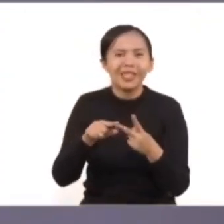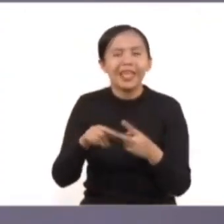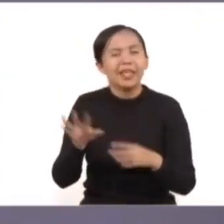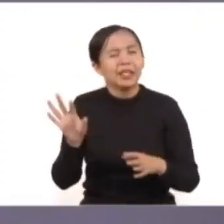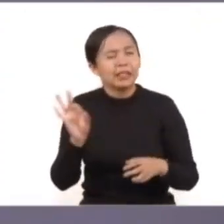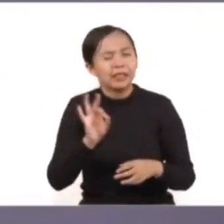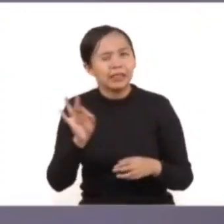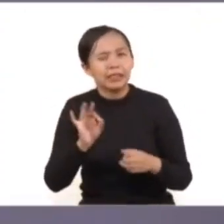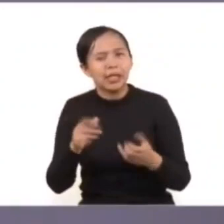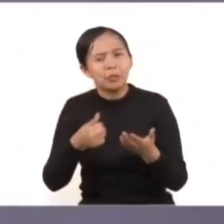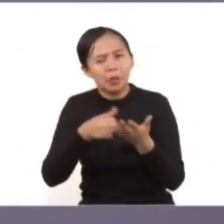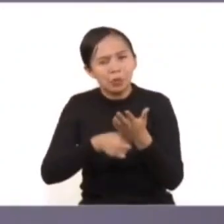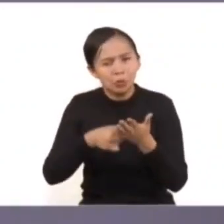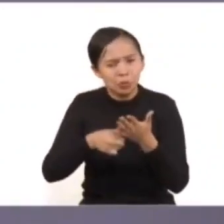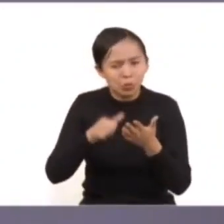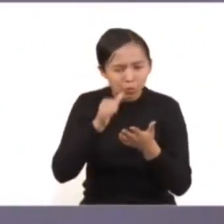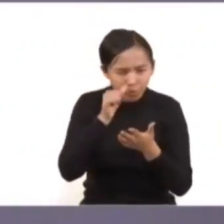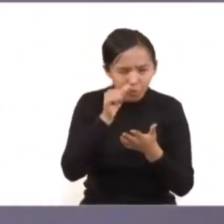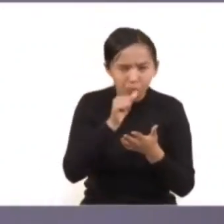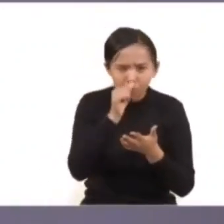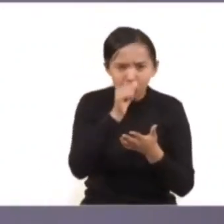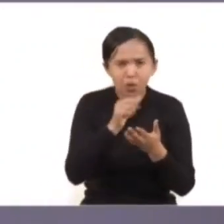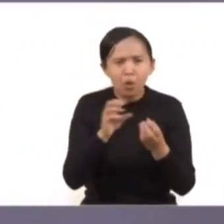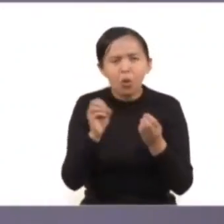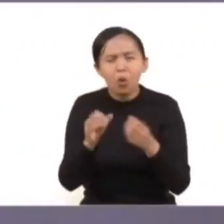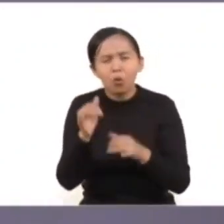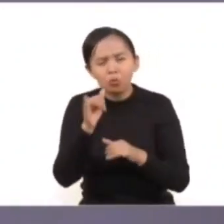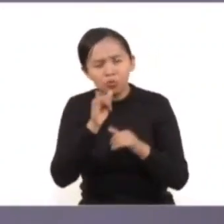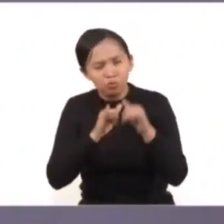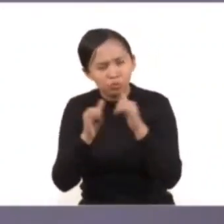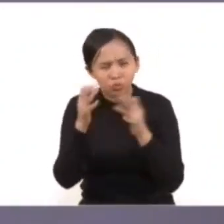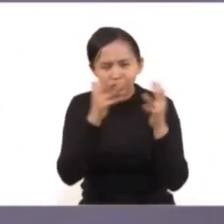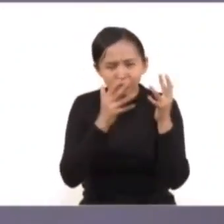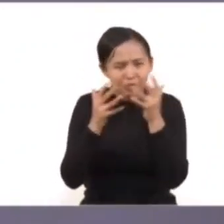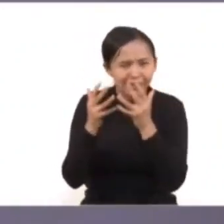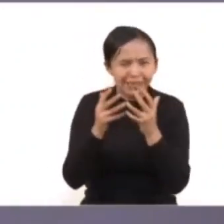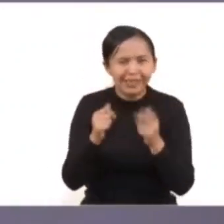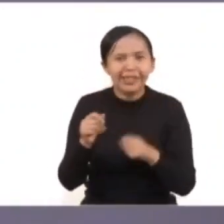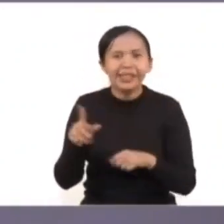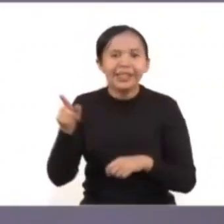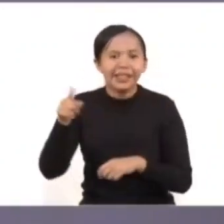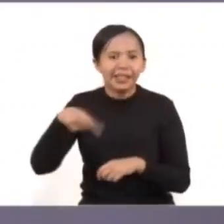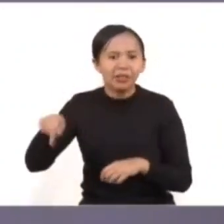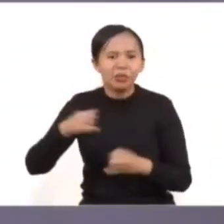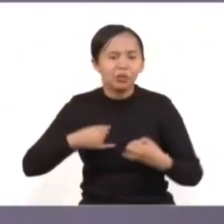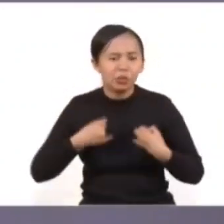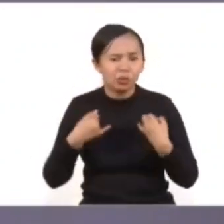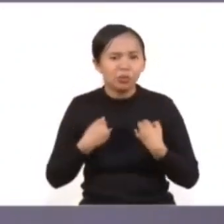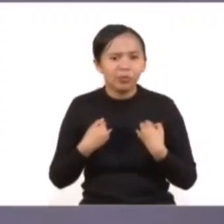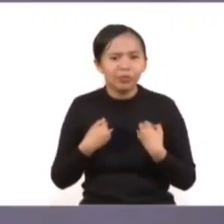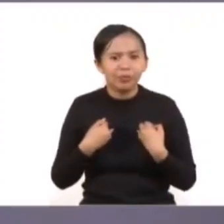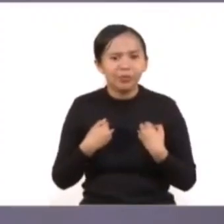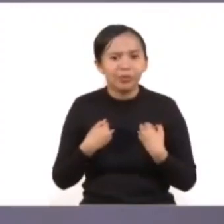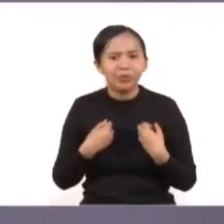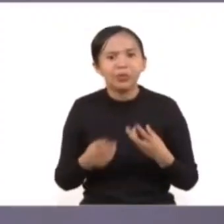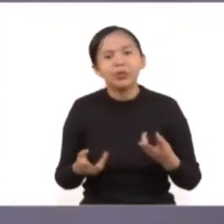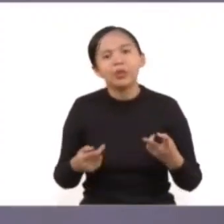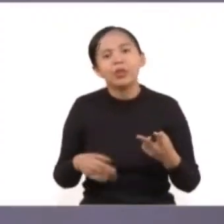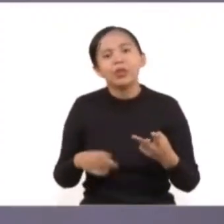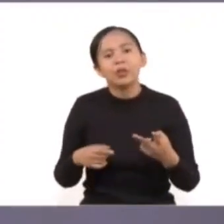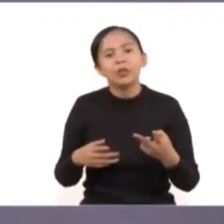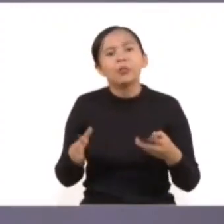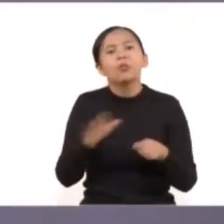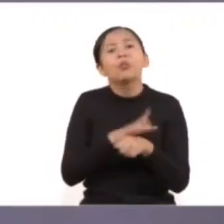una buena parte de la violencia que padecen nuestras niñas, adolescentes y jóvenes se padecen bajo el